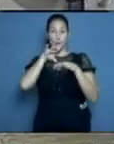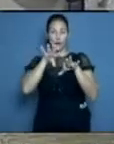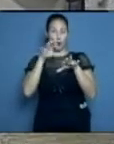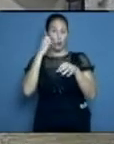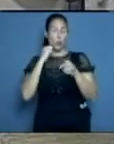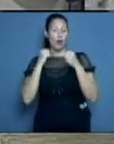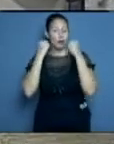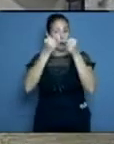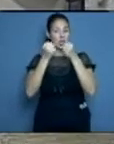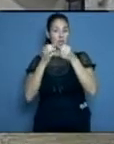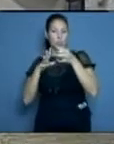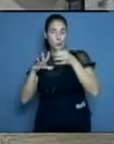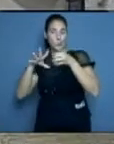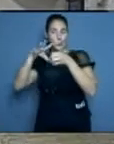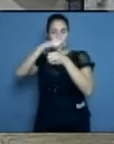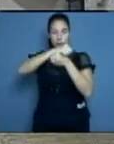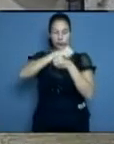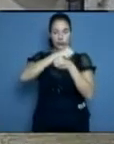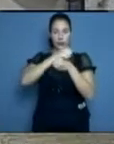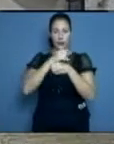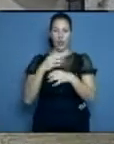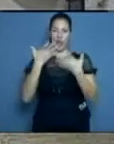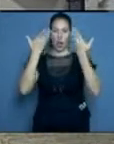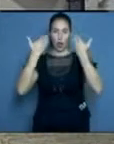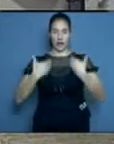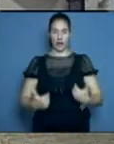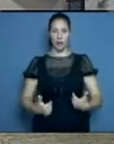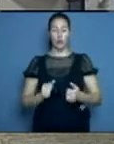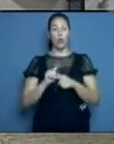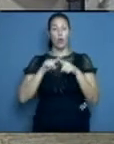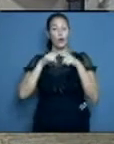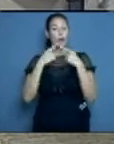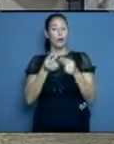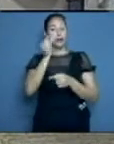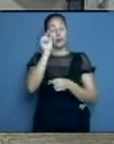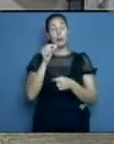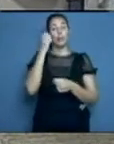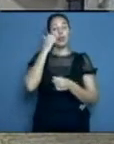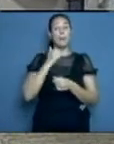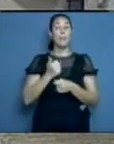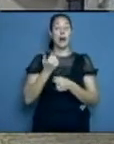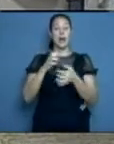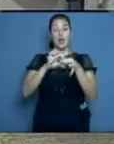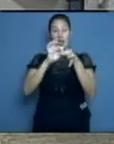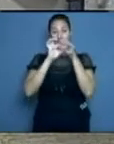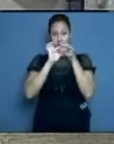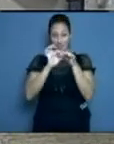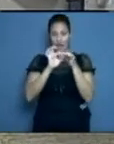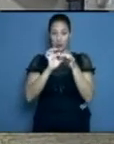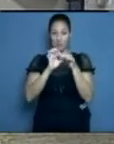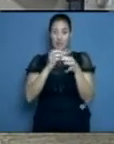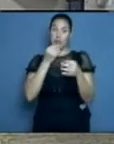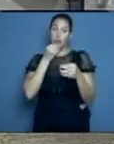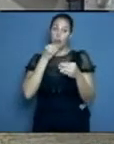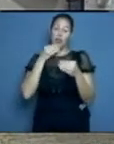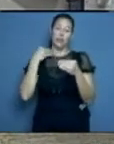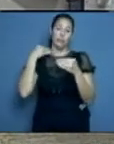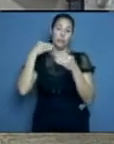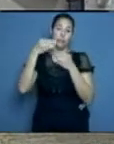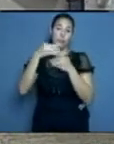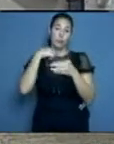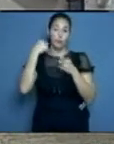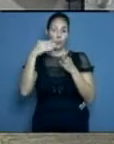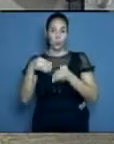hace que haya un mayor número de pacientes graves y que puedan evolucionar hacia la criticidad. Incluso el